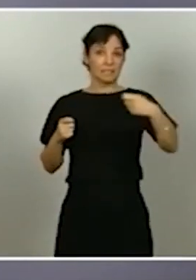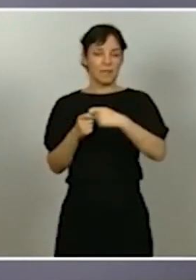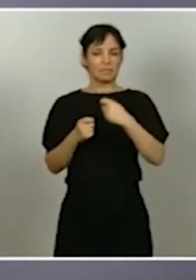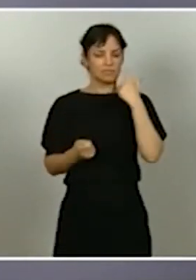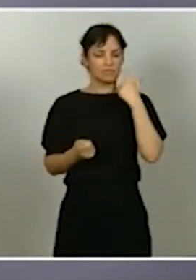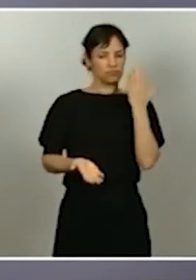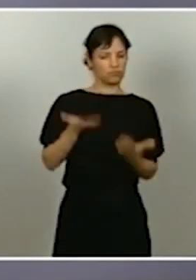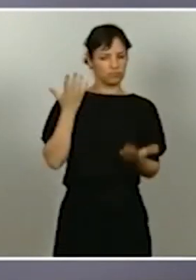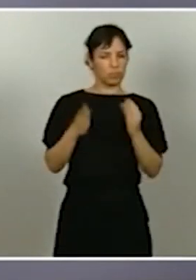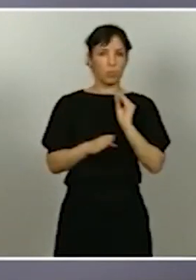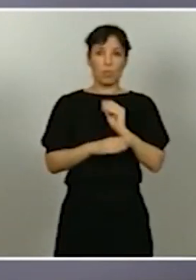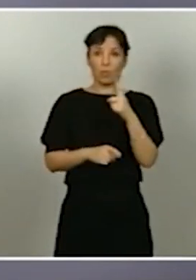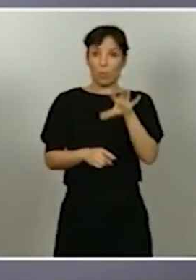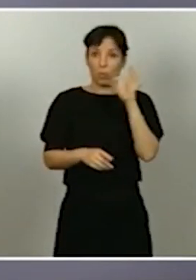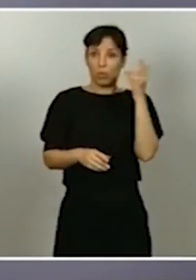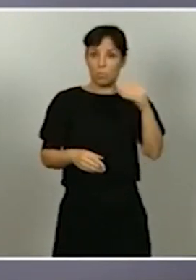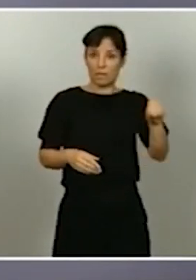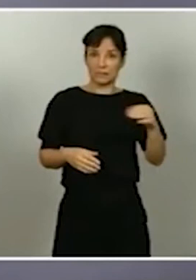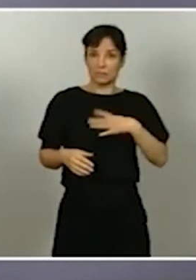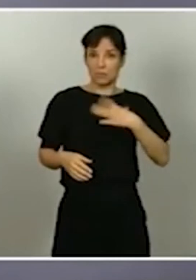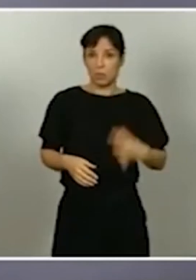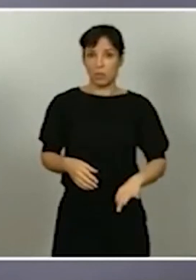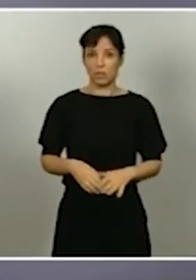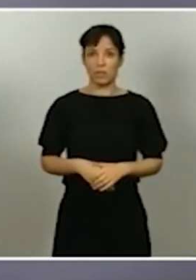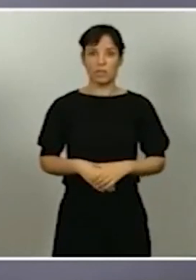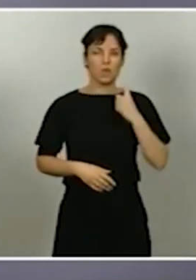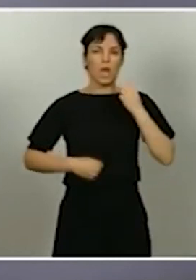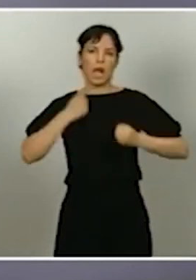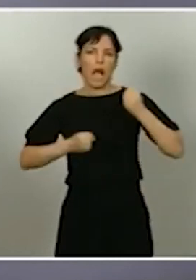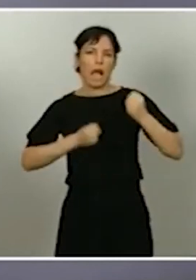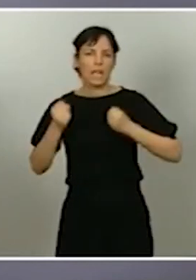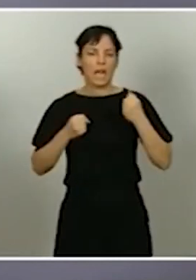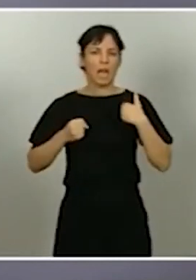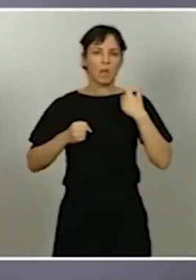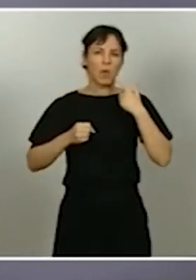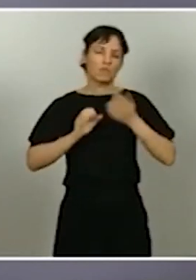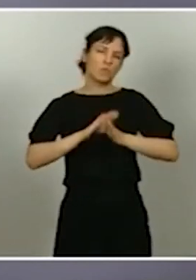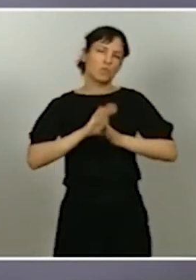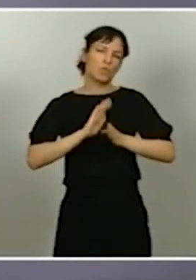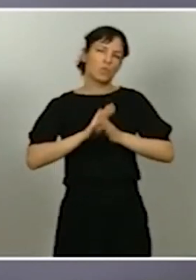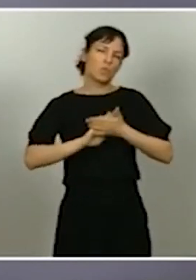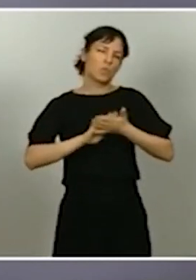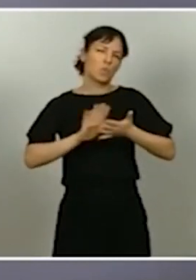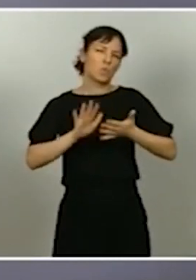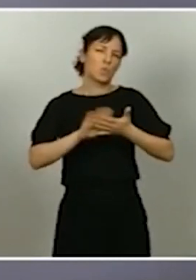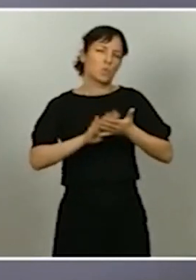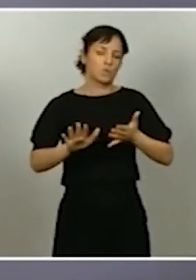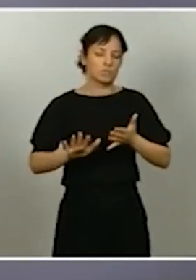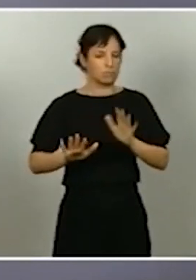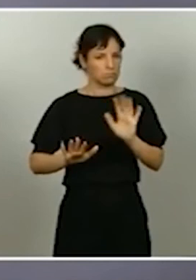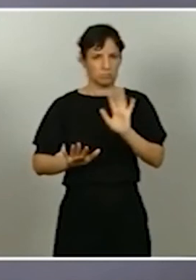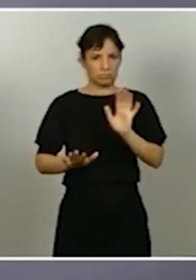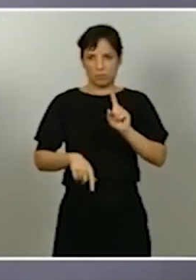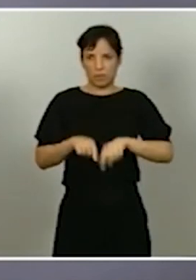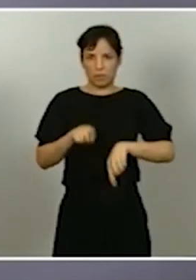Esto no es una carrera, no hay que ir siempre al mismo ritmo de forma irracional, hay que ir al ritmo que nos vaya marcando la